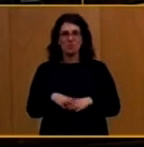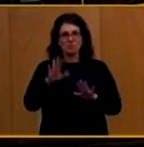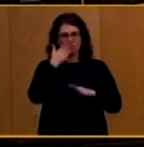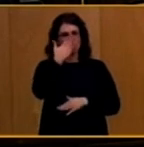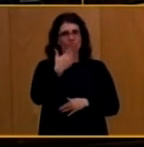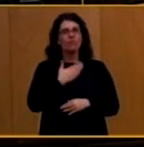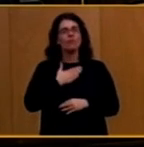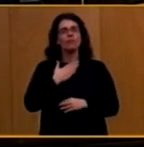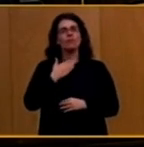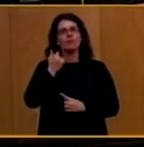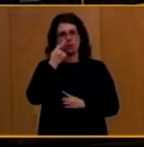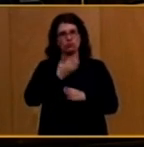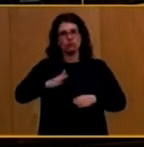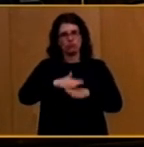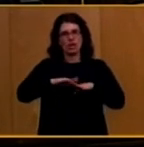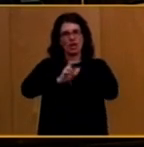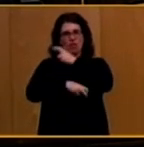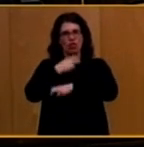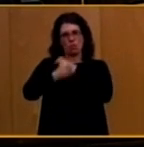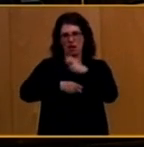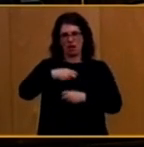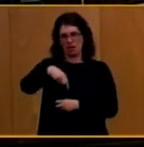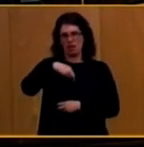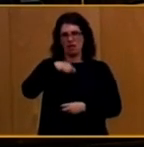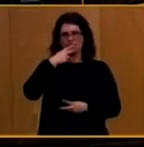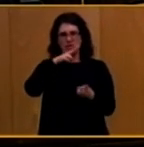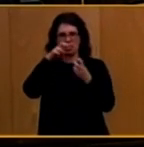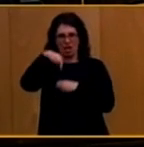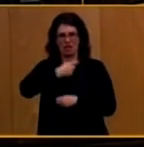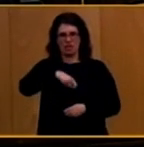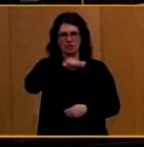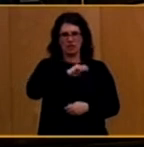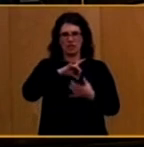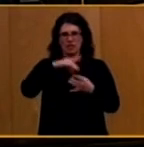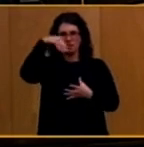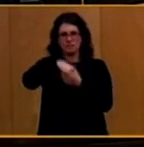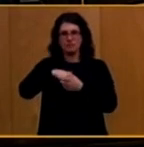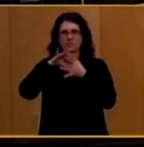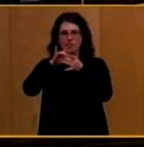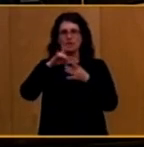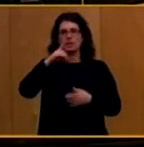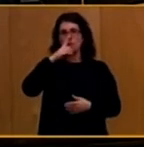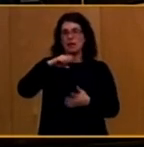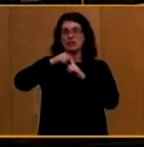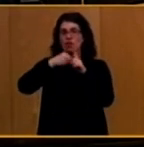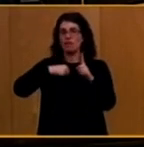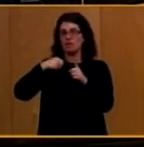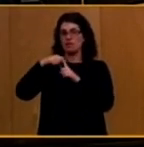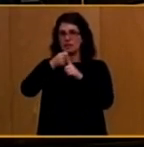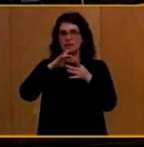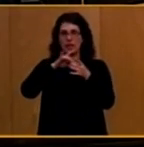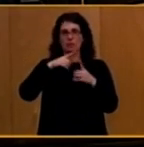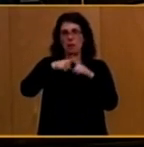progresiva en España. Estamos en ocho puntos por debajo de la media de la presión fiscal con la media de la Unión Europea. Hay